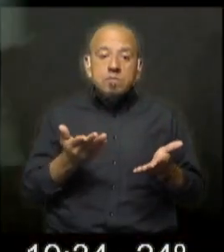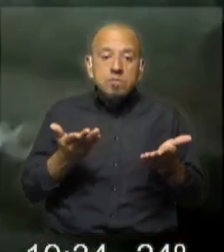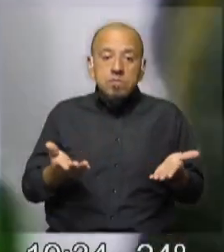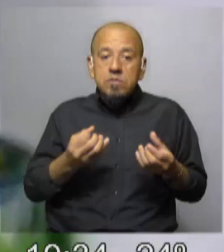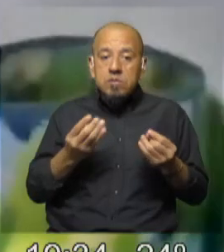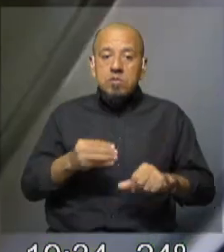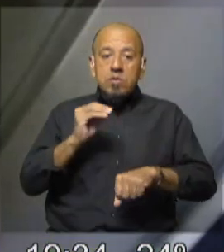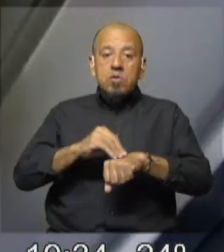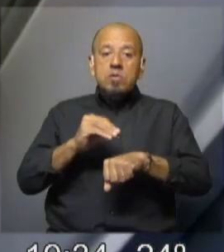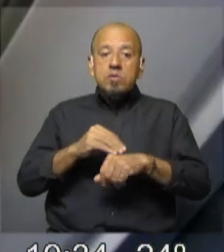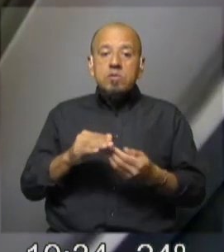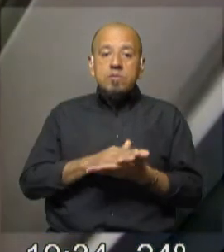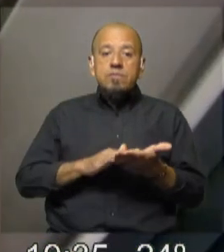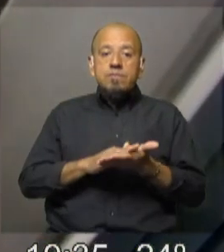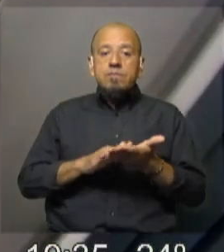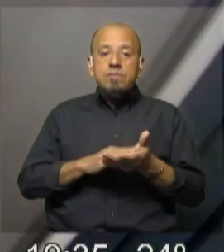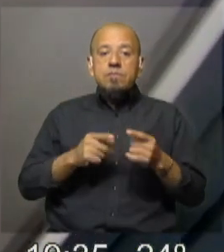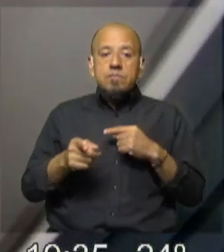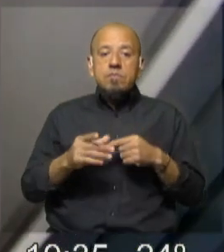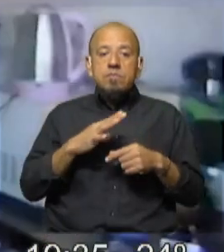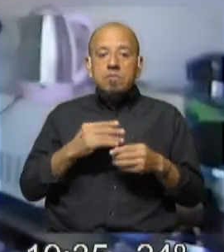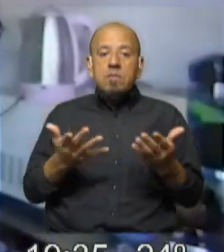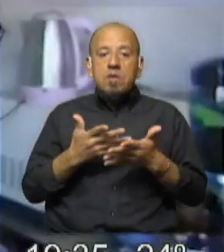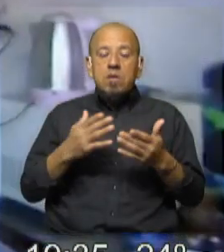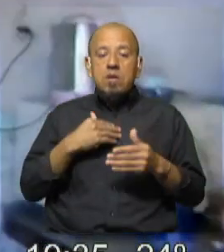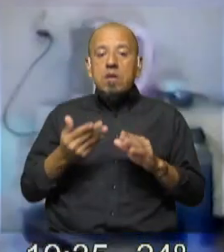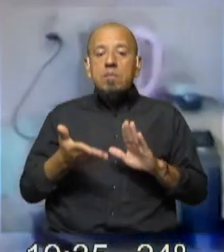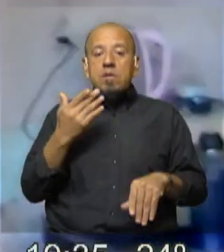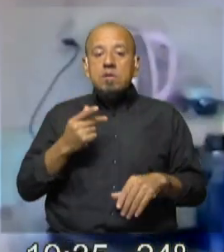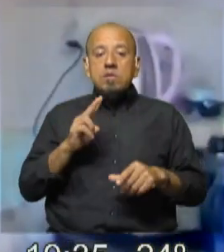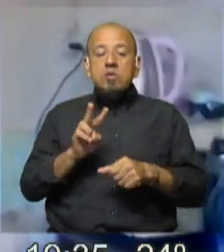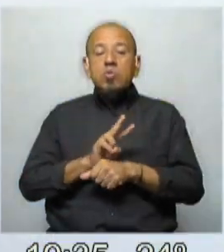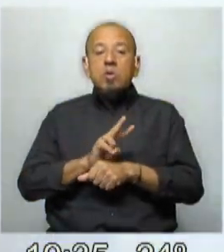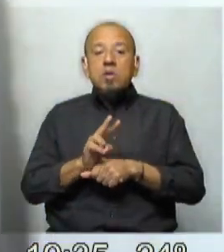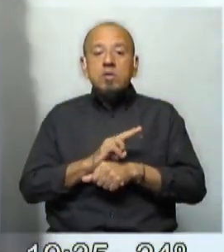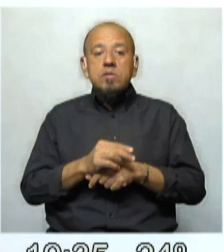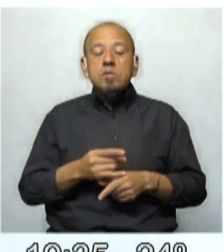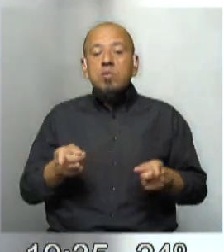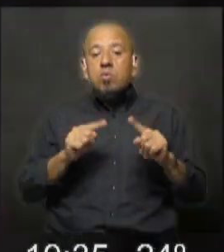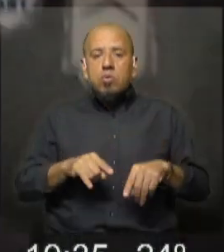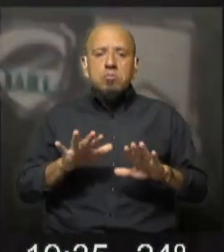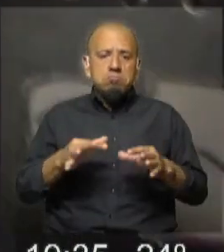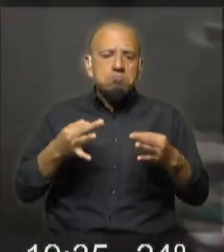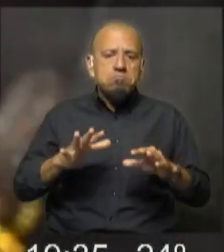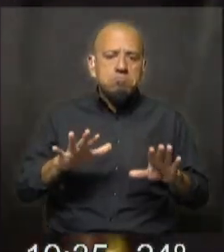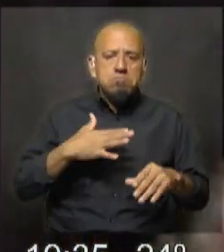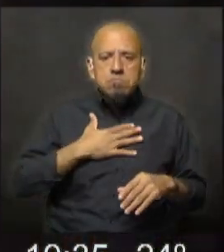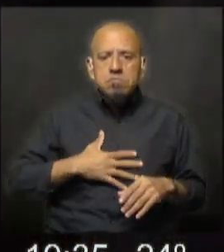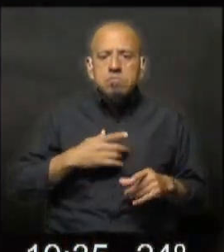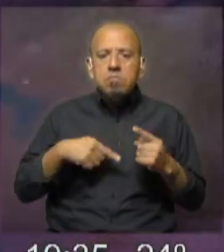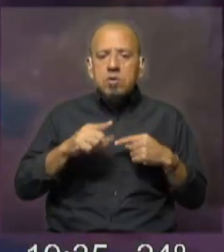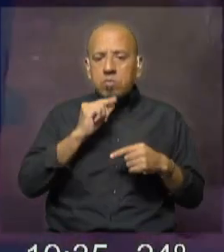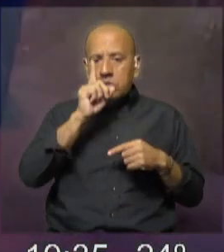aviso a nadie, se ha dicho que la ciudad está más segura que volvieron las carteras, pero resulta que en